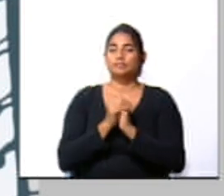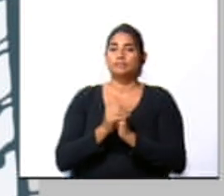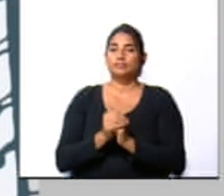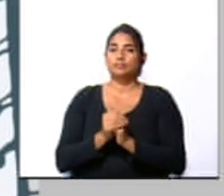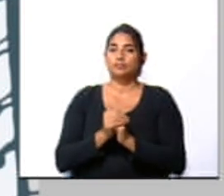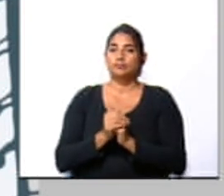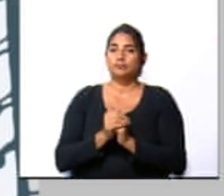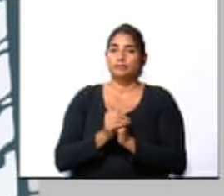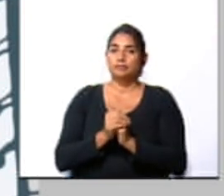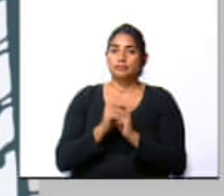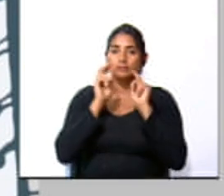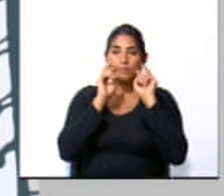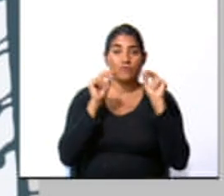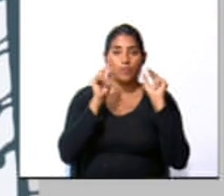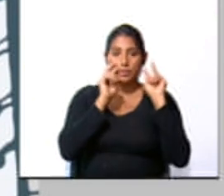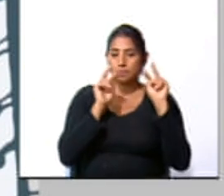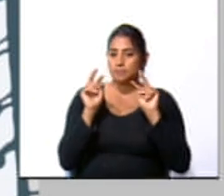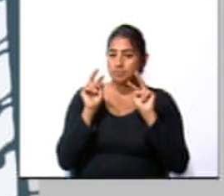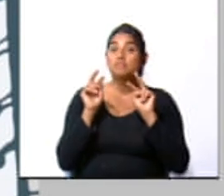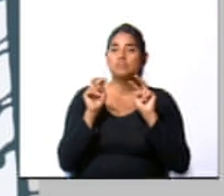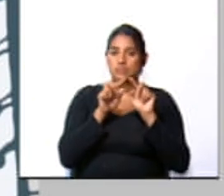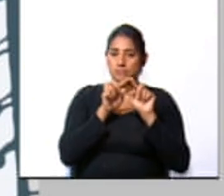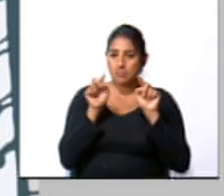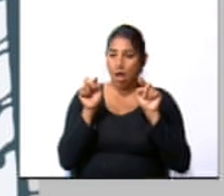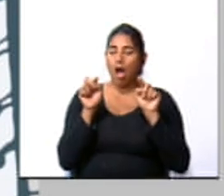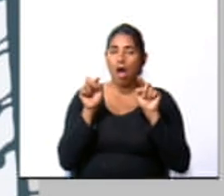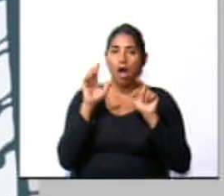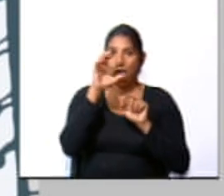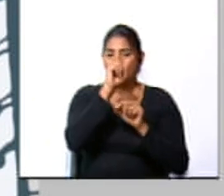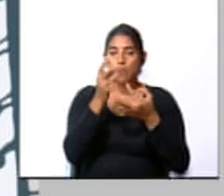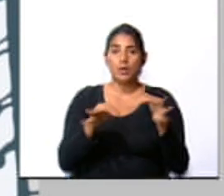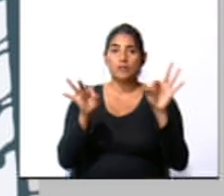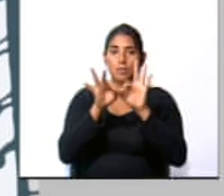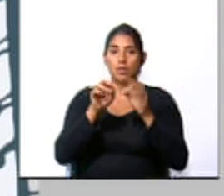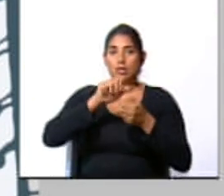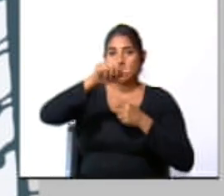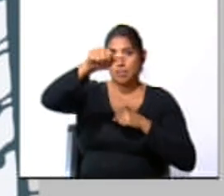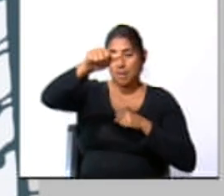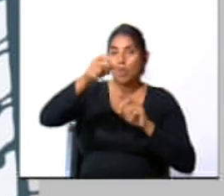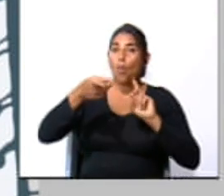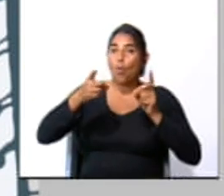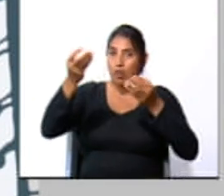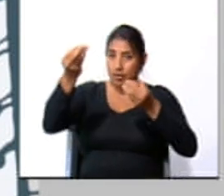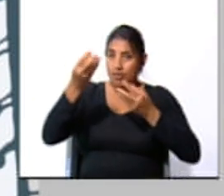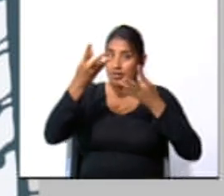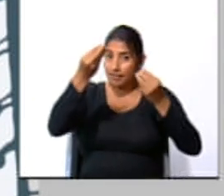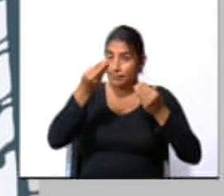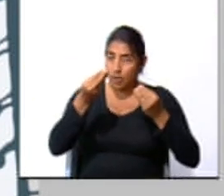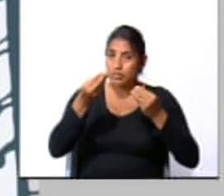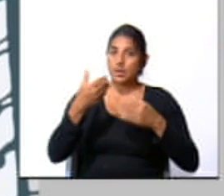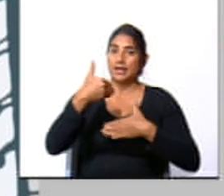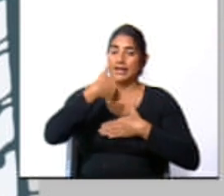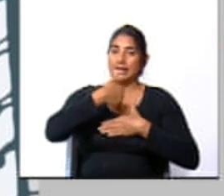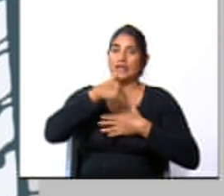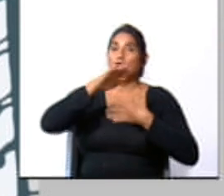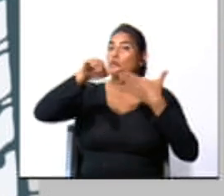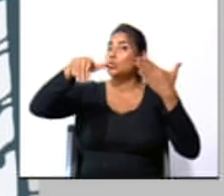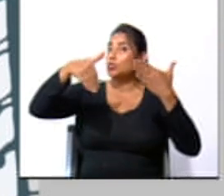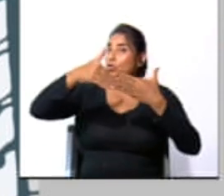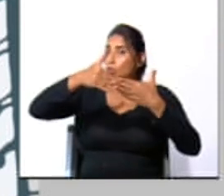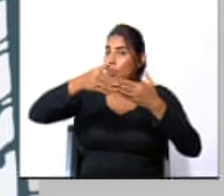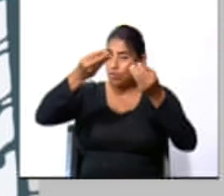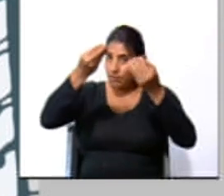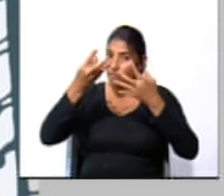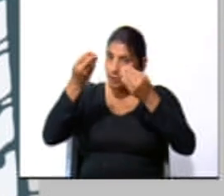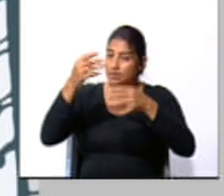para que en una mirada rápida sepamos qué es lo más importante del mapa y cuál es la información que contiene todo el resto del